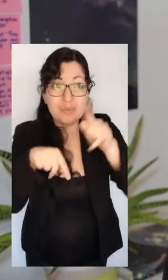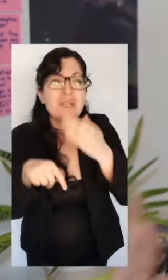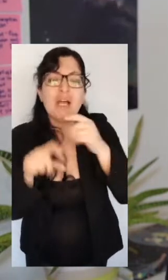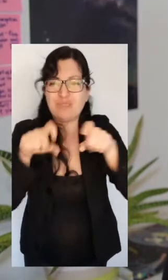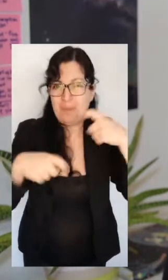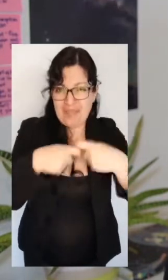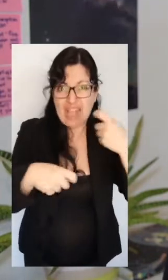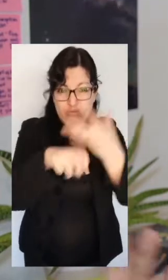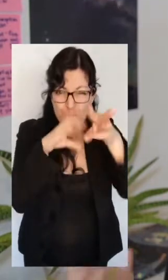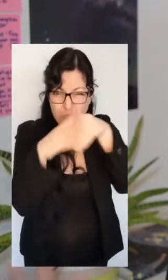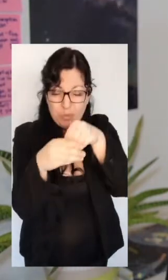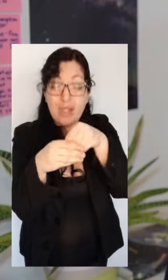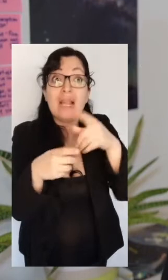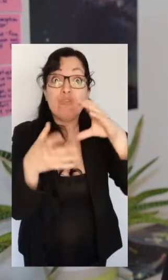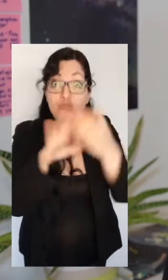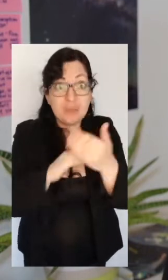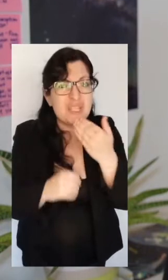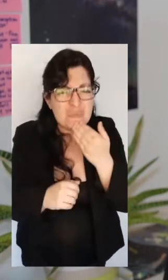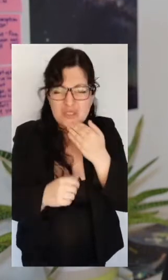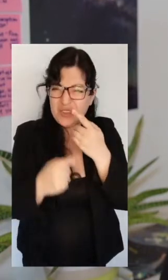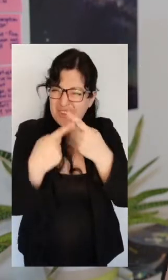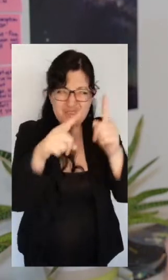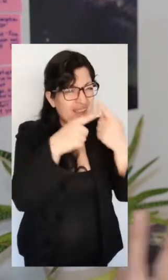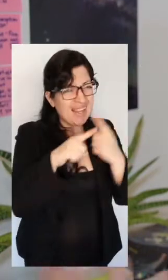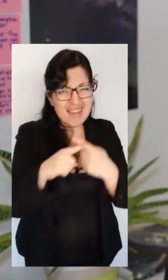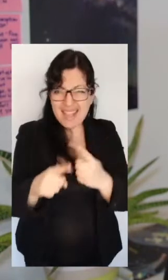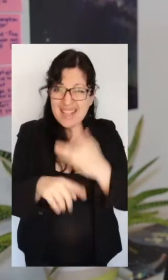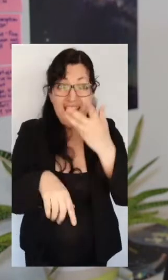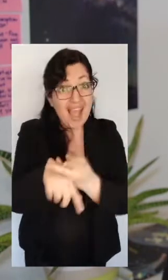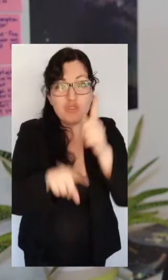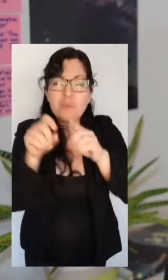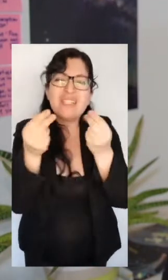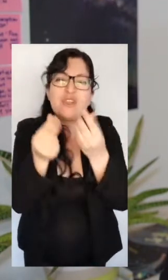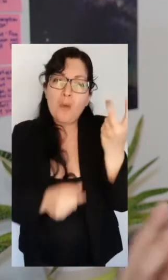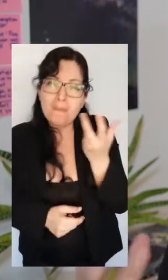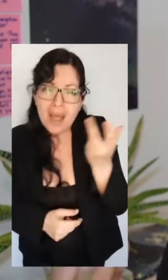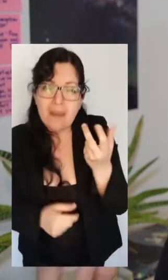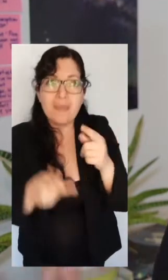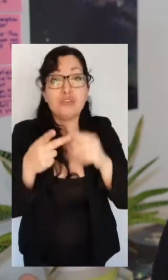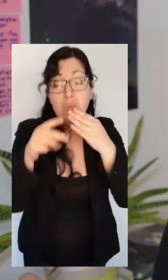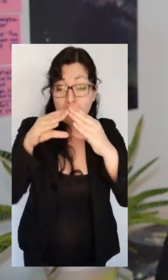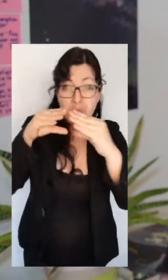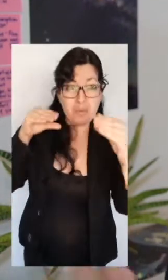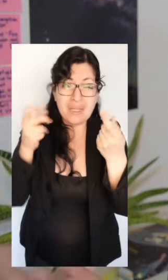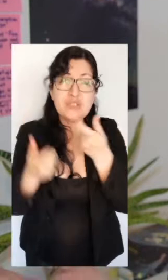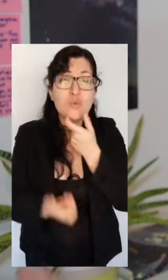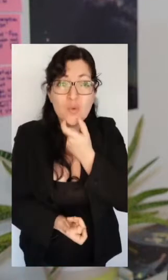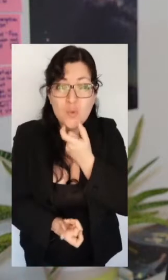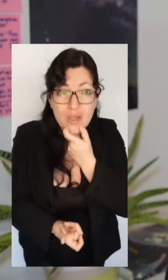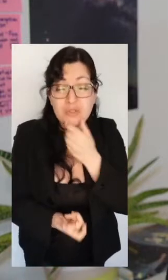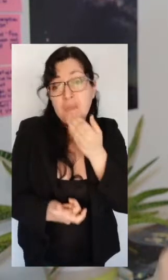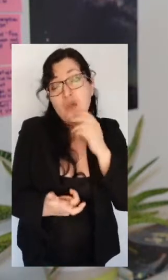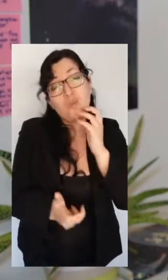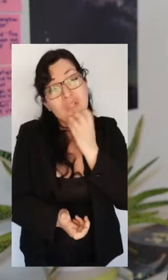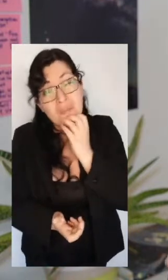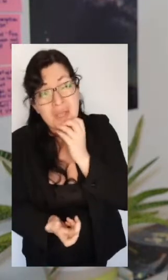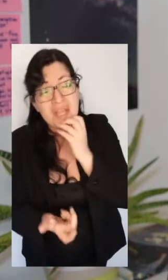Sus formas son muy regulares y variadas. Pueden ser como una papa o alargados como un hueso o como una pera.